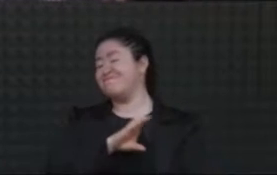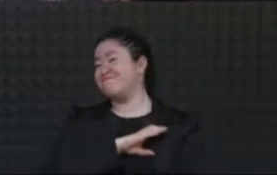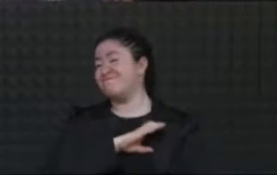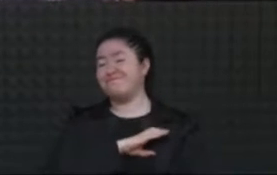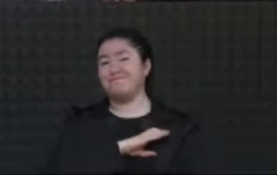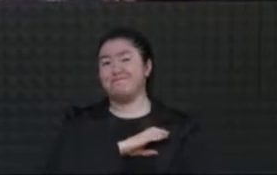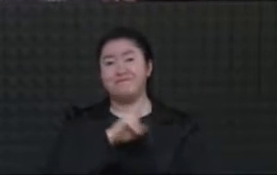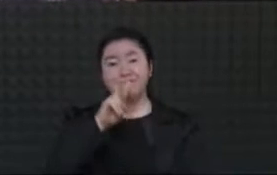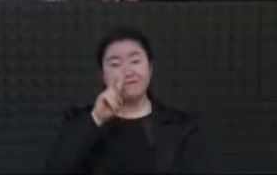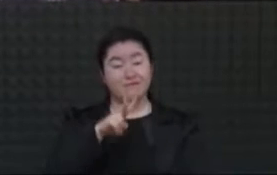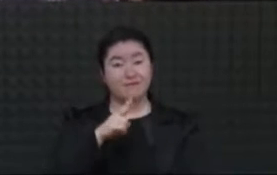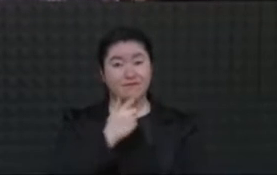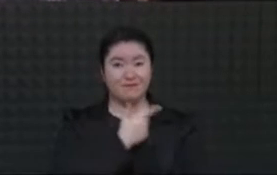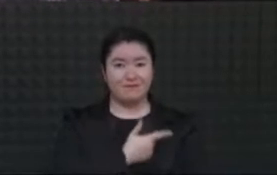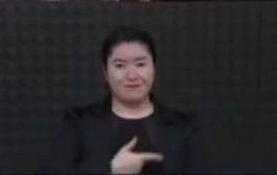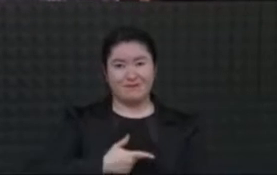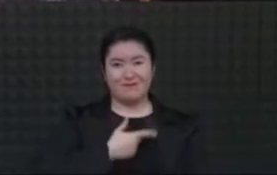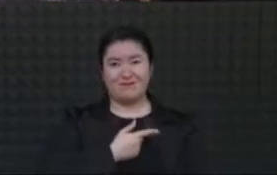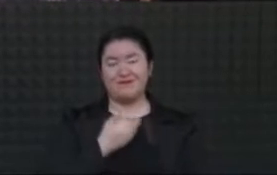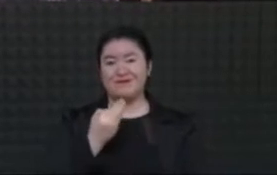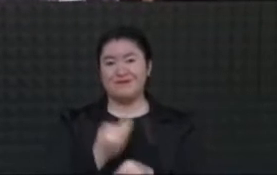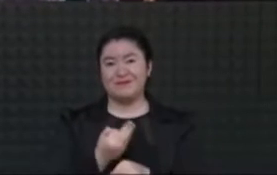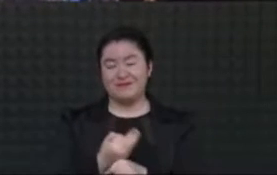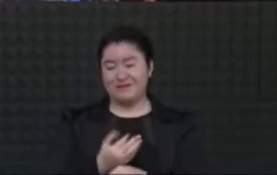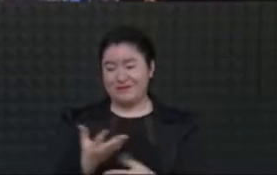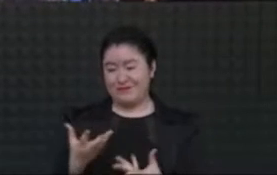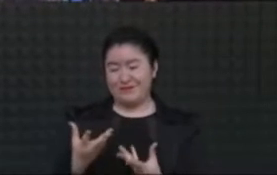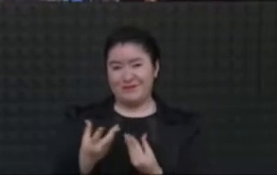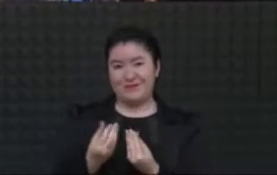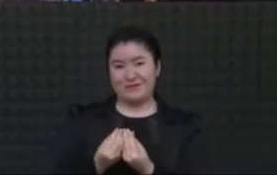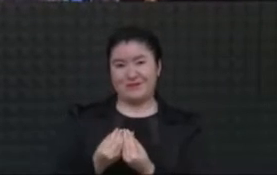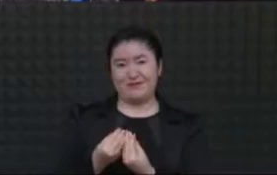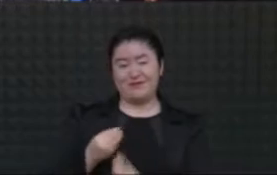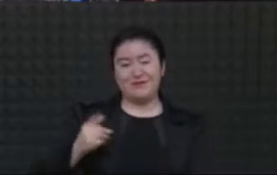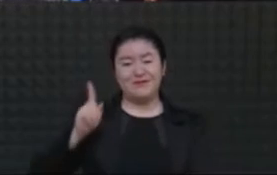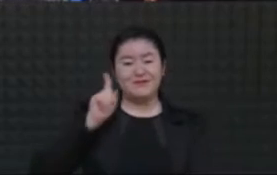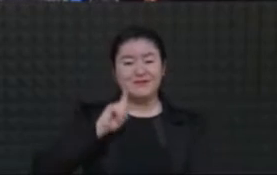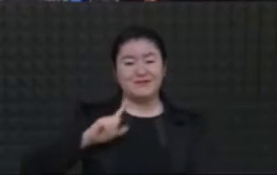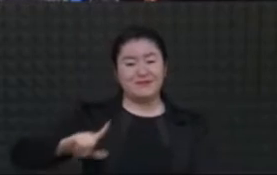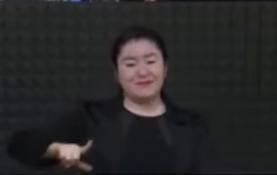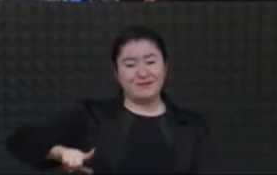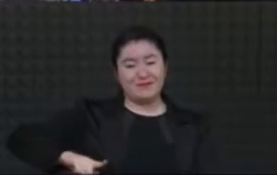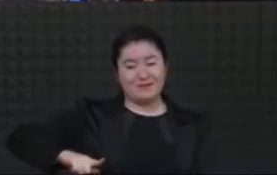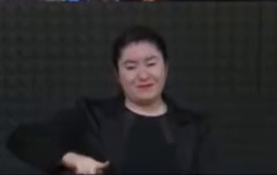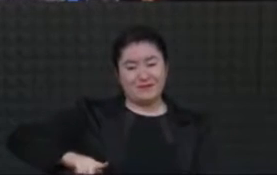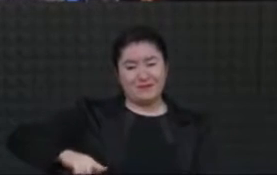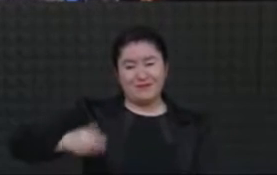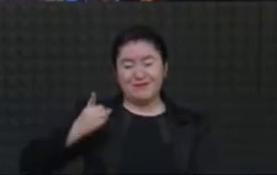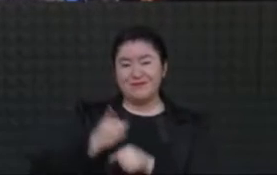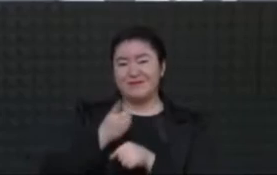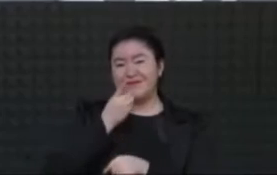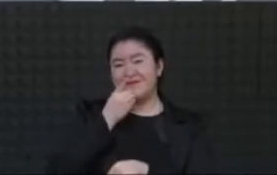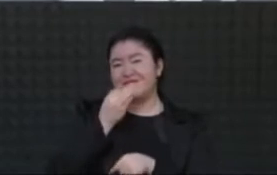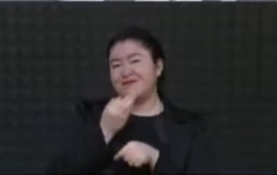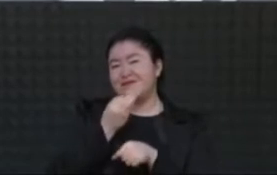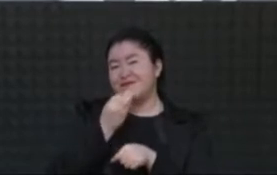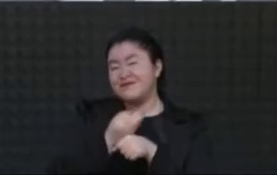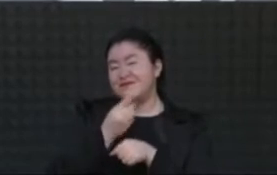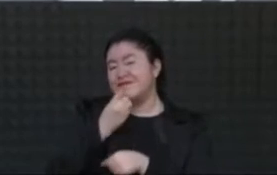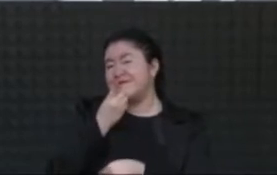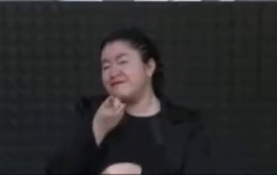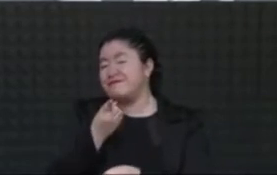agradecida con nuestra gobernadora o jefa de gobierno, como le dicen todavía, por esta invitación